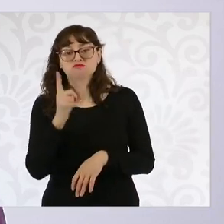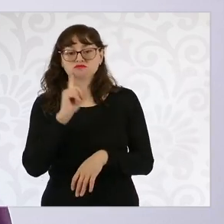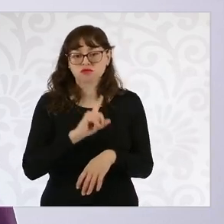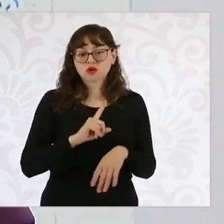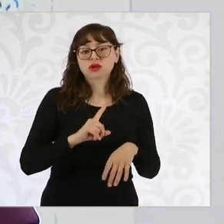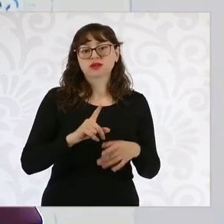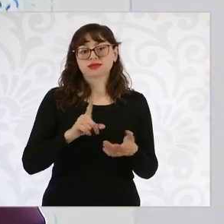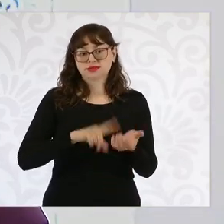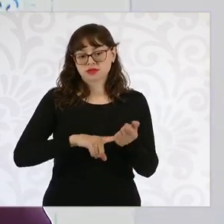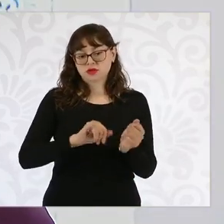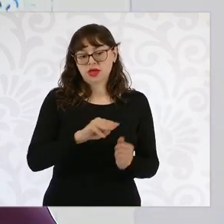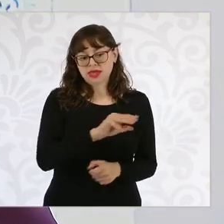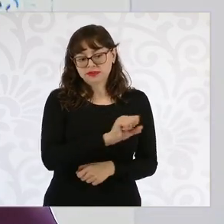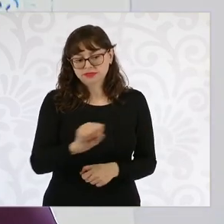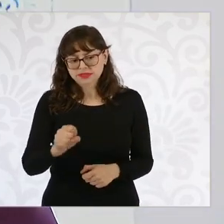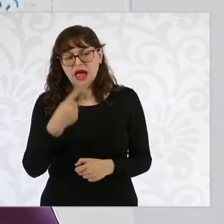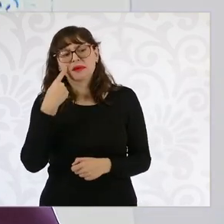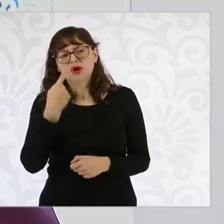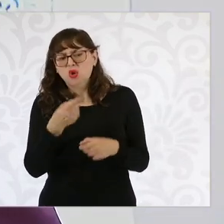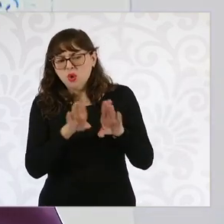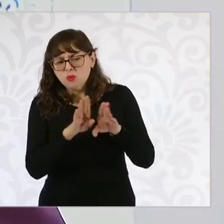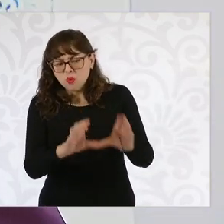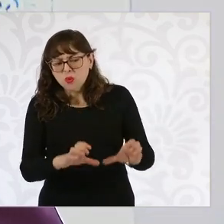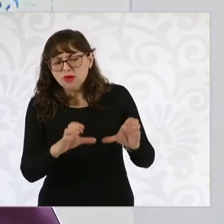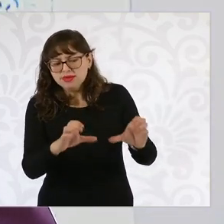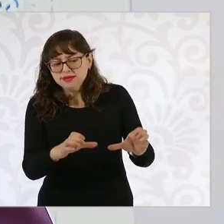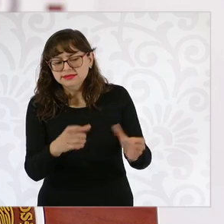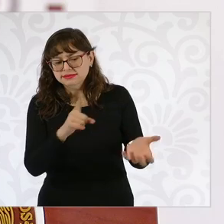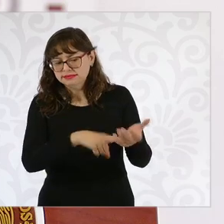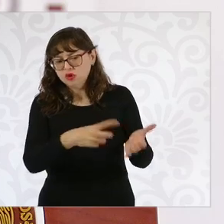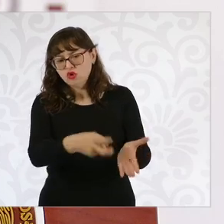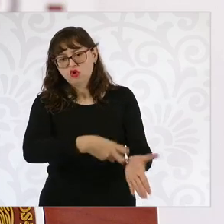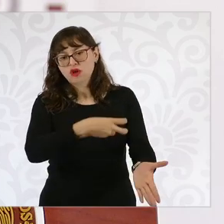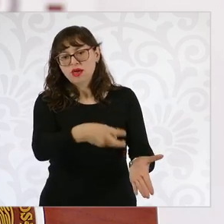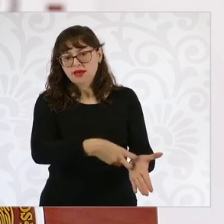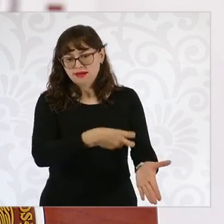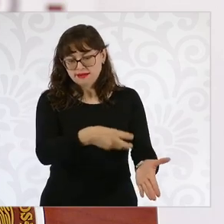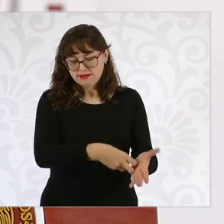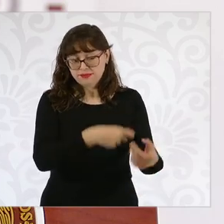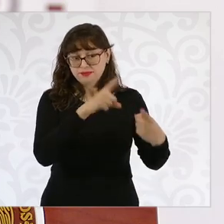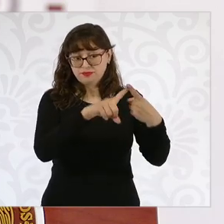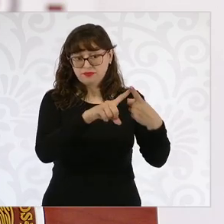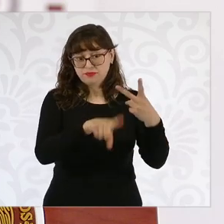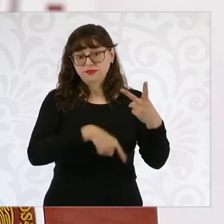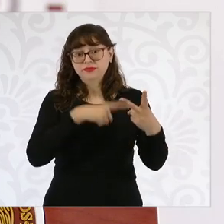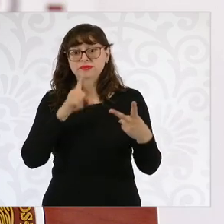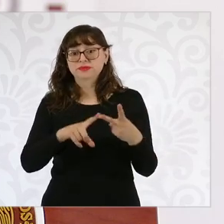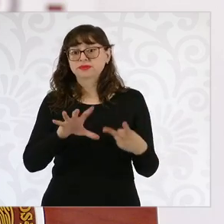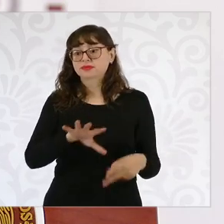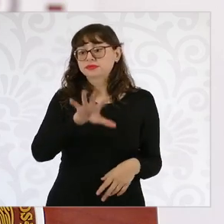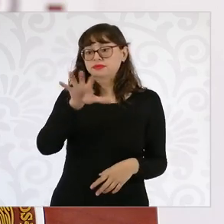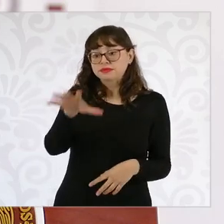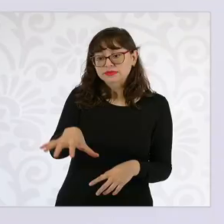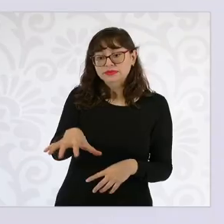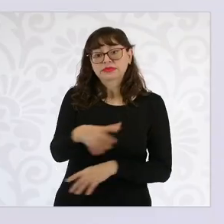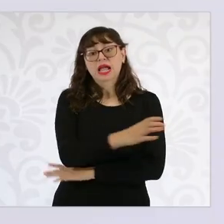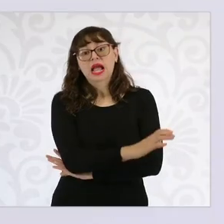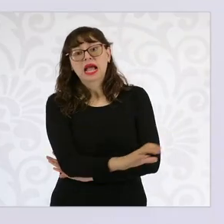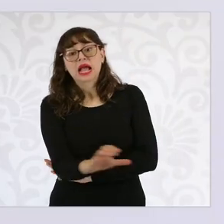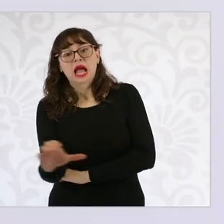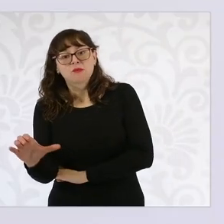esquemas de cuidados. Y las otras poblaciones muy vulnerables son las y los jornaleros agrícolas.